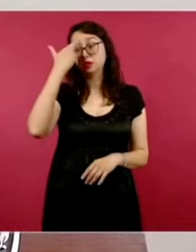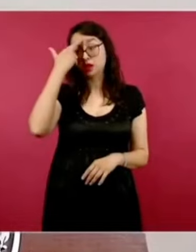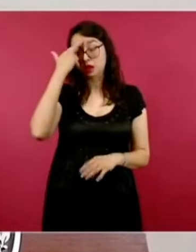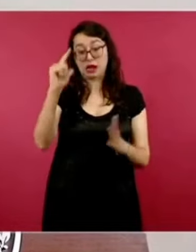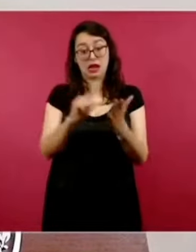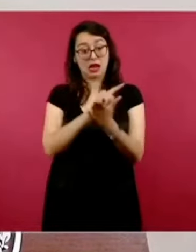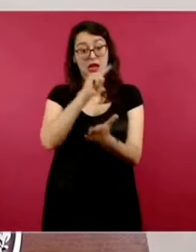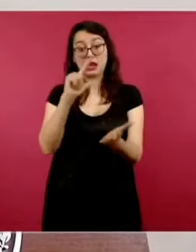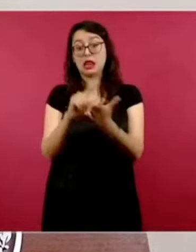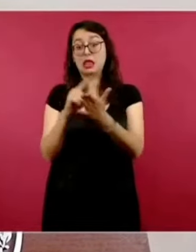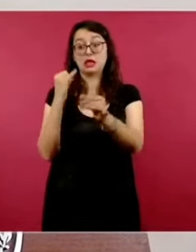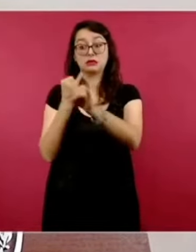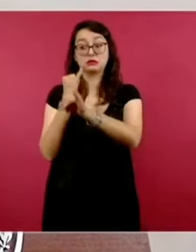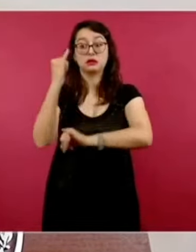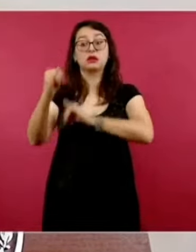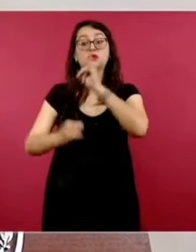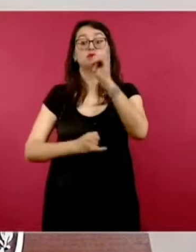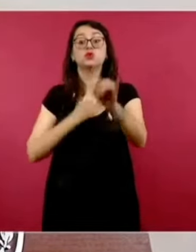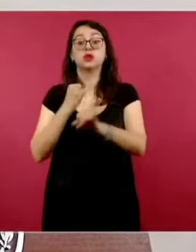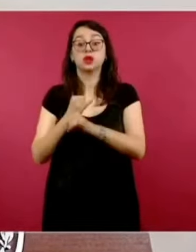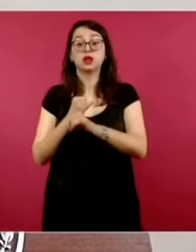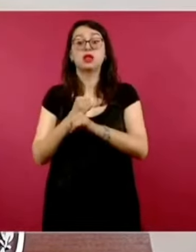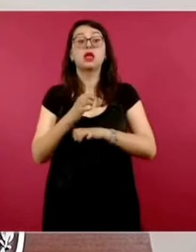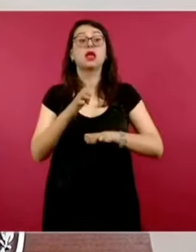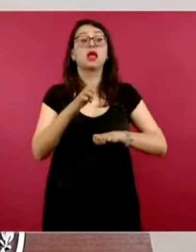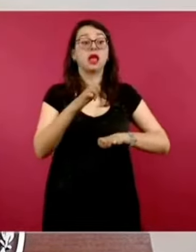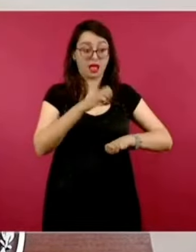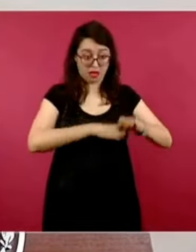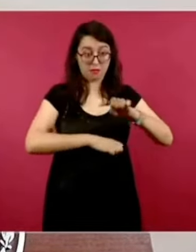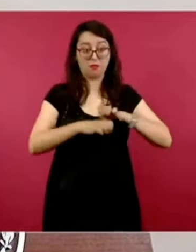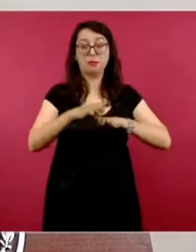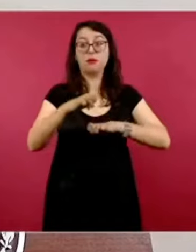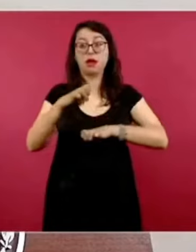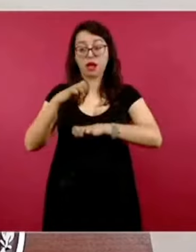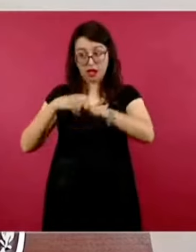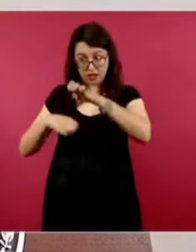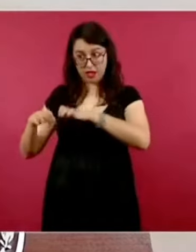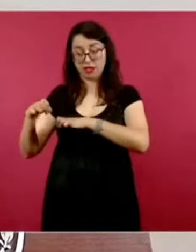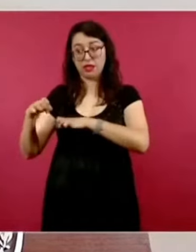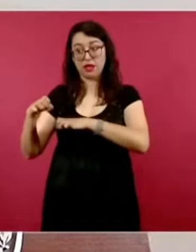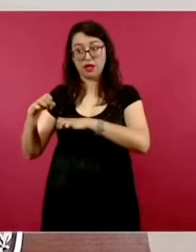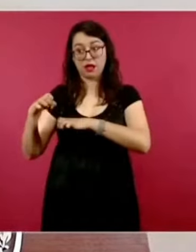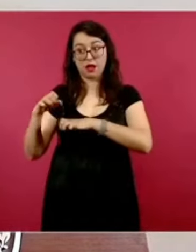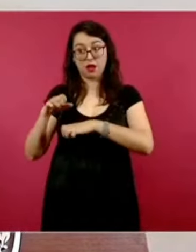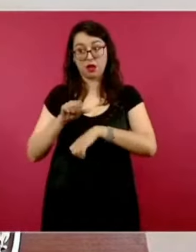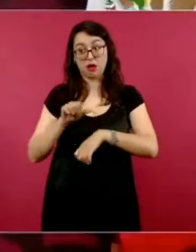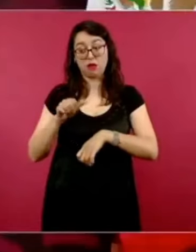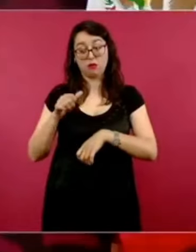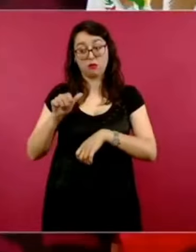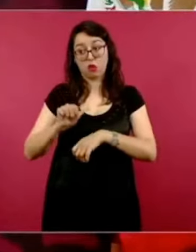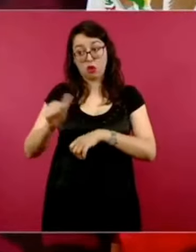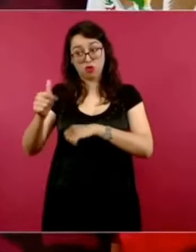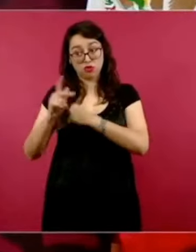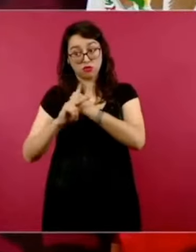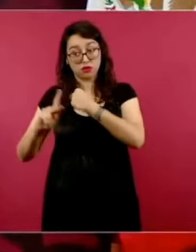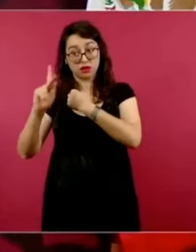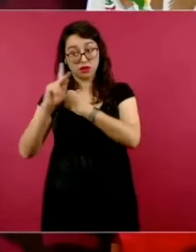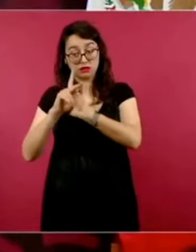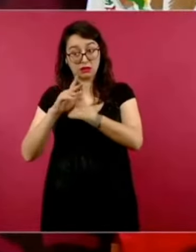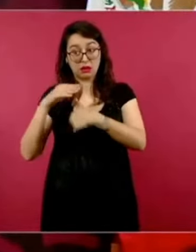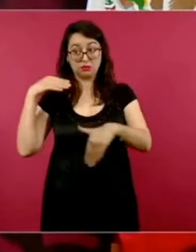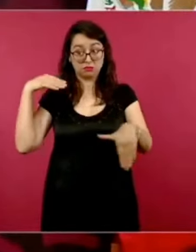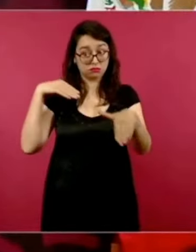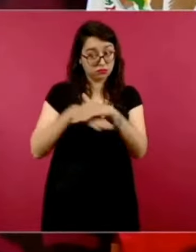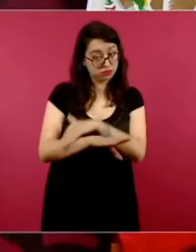permite que las